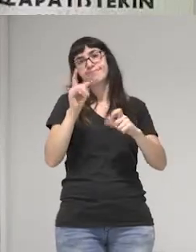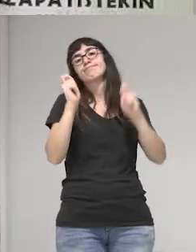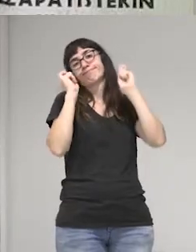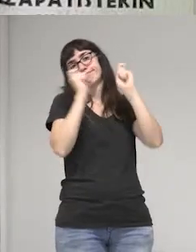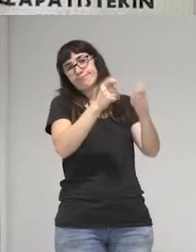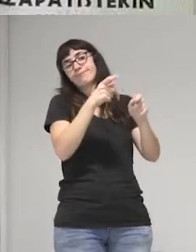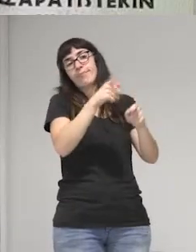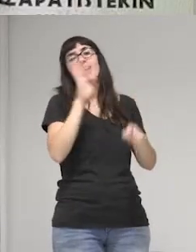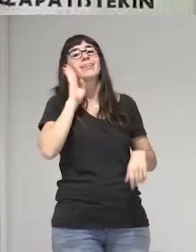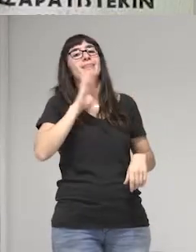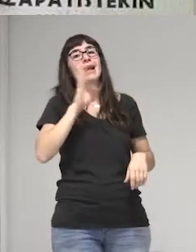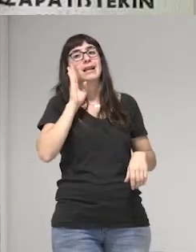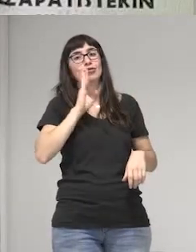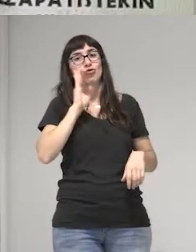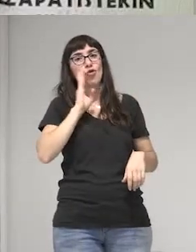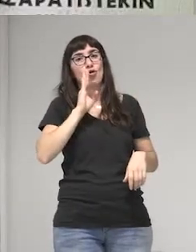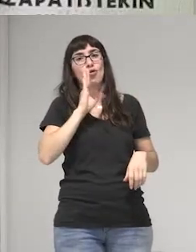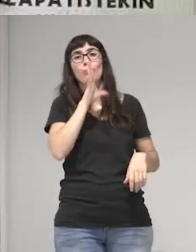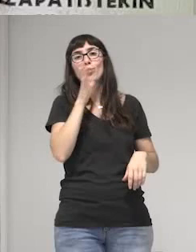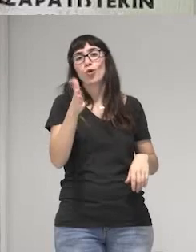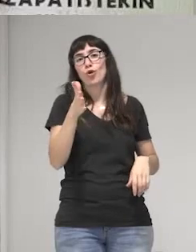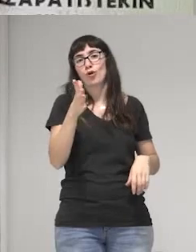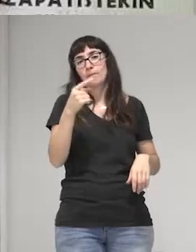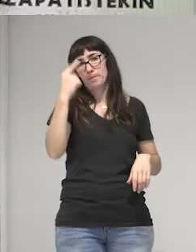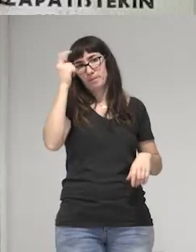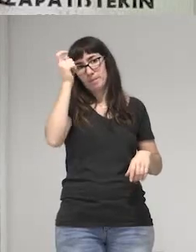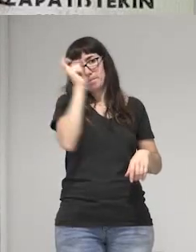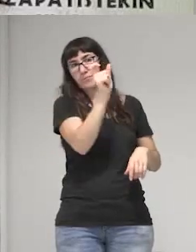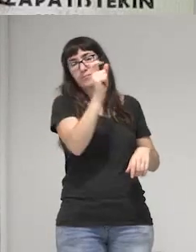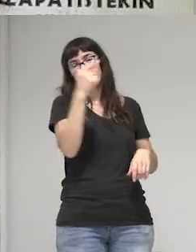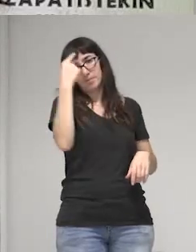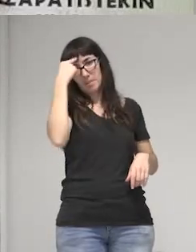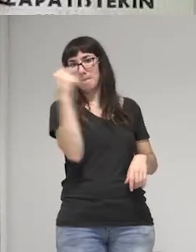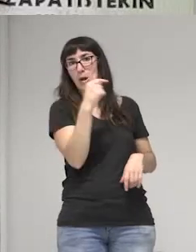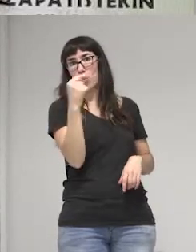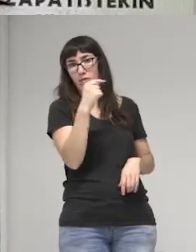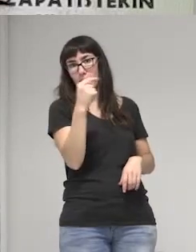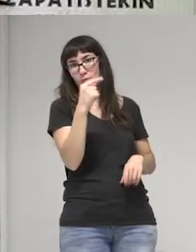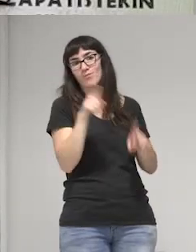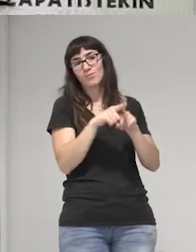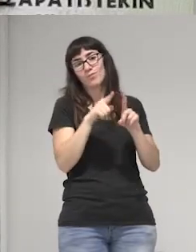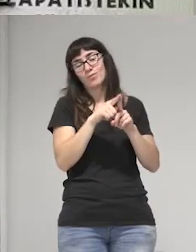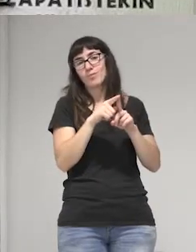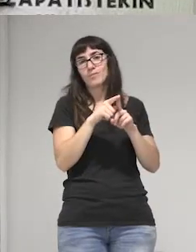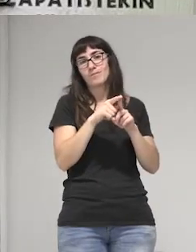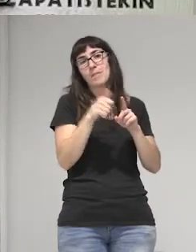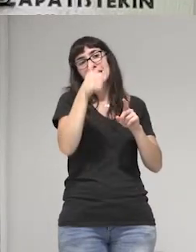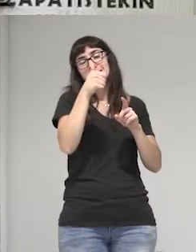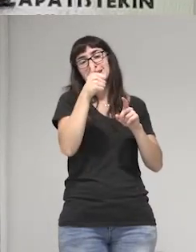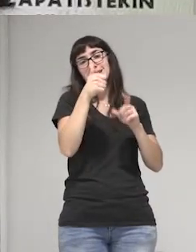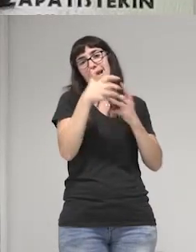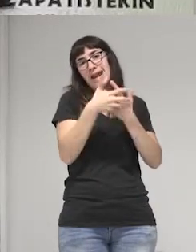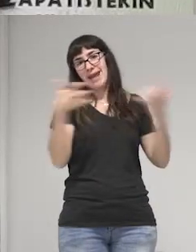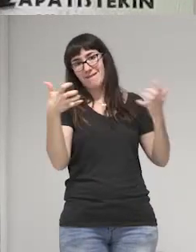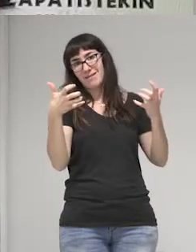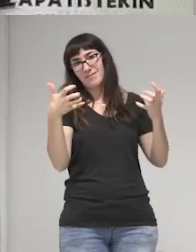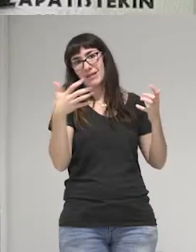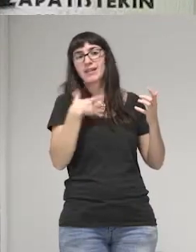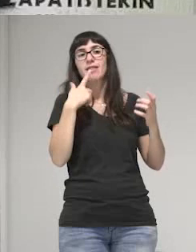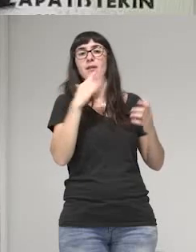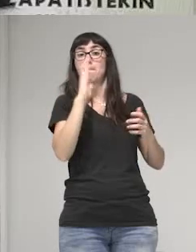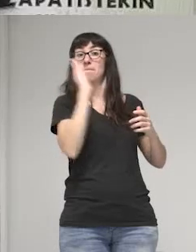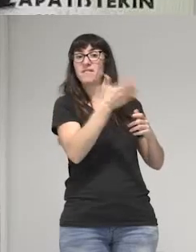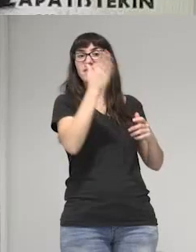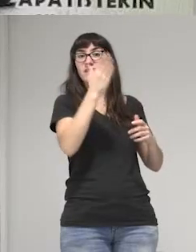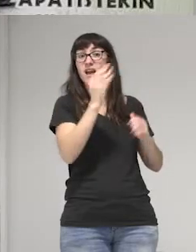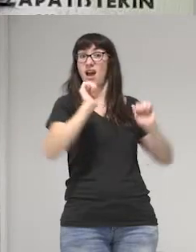de crimen por prejuicio como agravante que quiere decir tiene un poco más de más años de cárcel